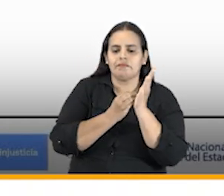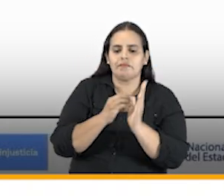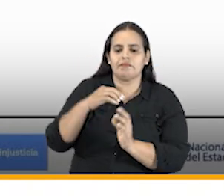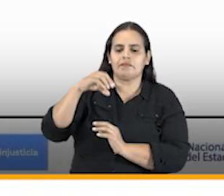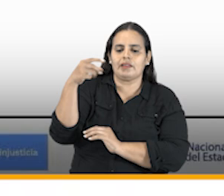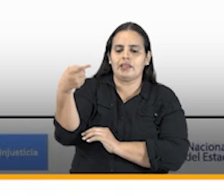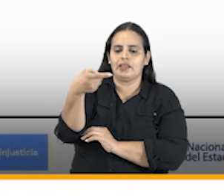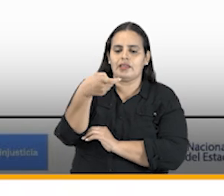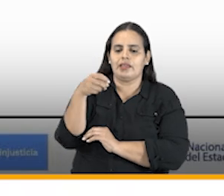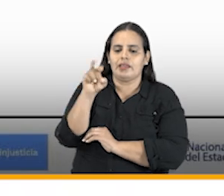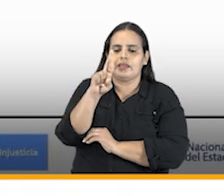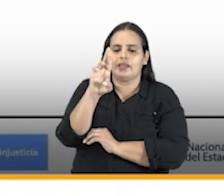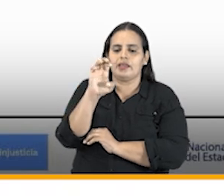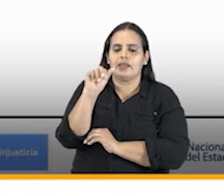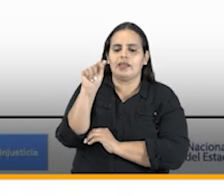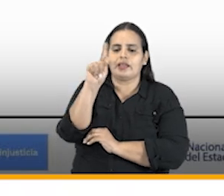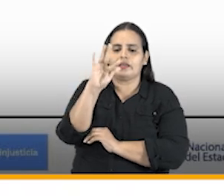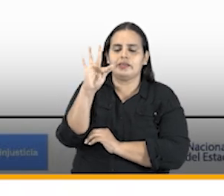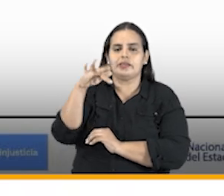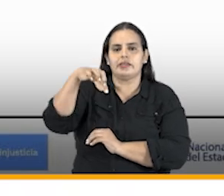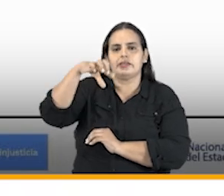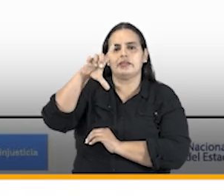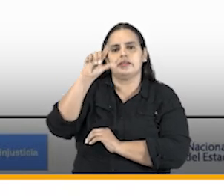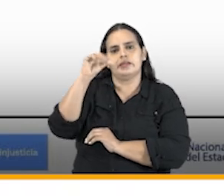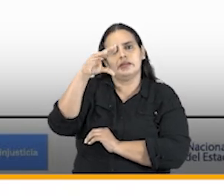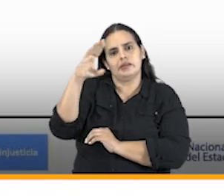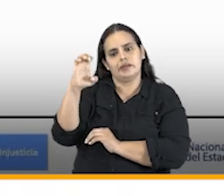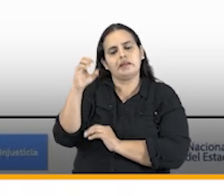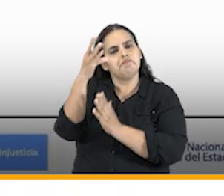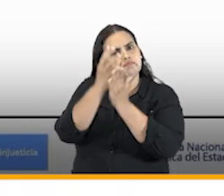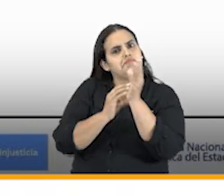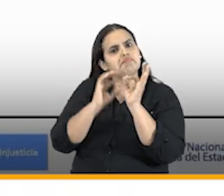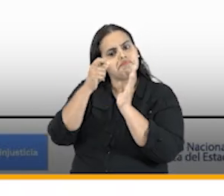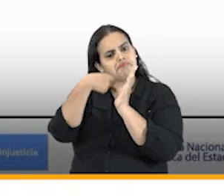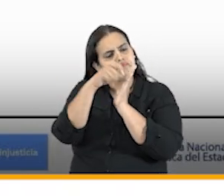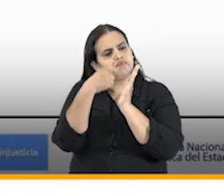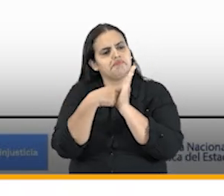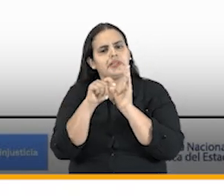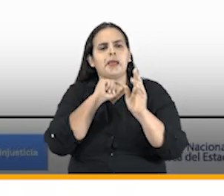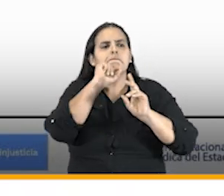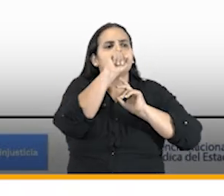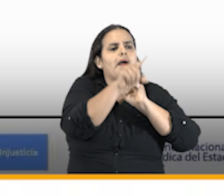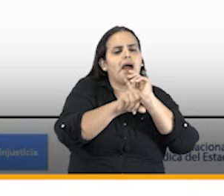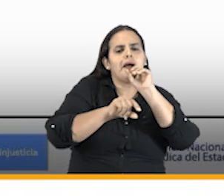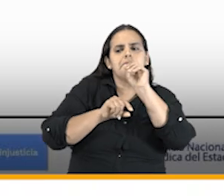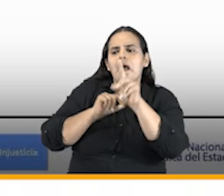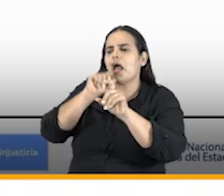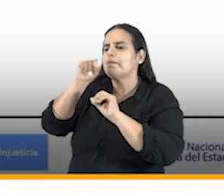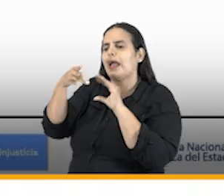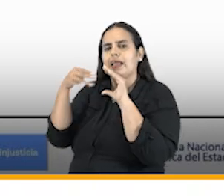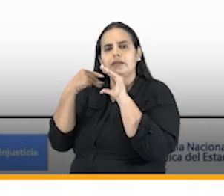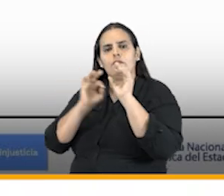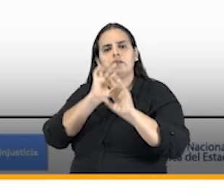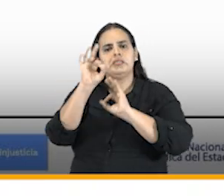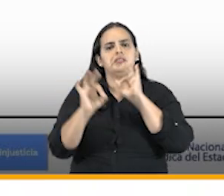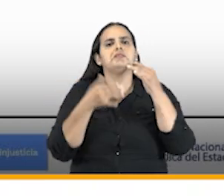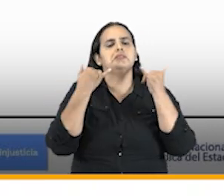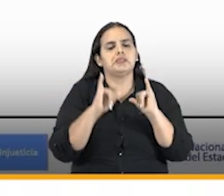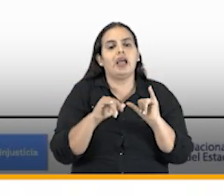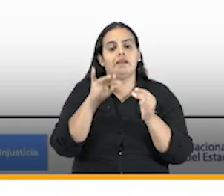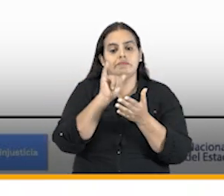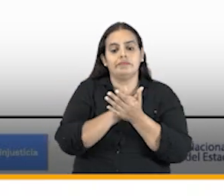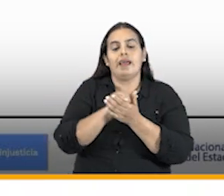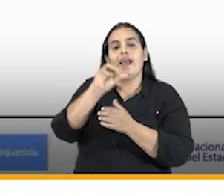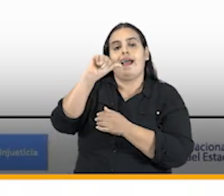que establece a raíz o a través de las encuestas llevadas a cabo y las mediciones del clima organizacional que la agencia